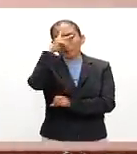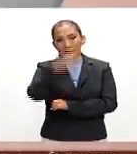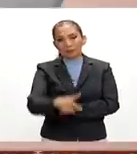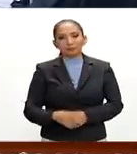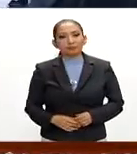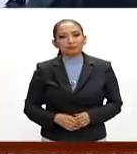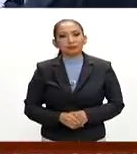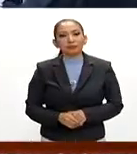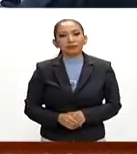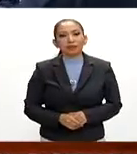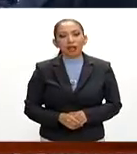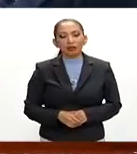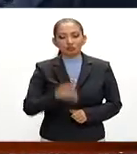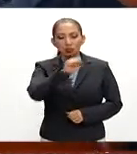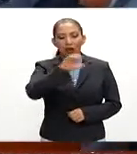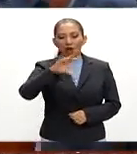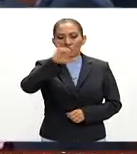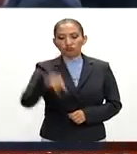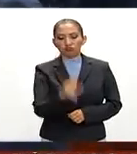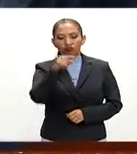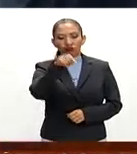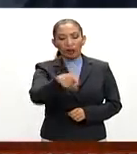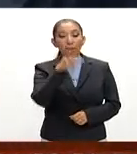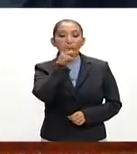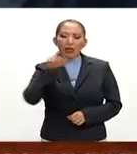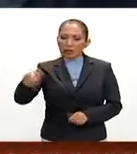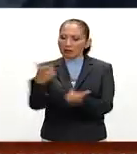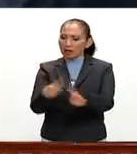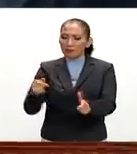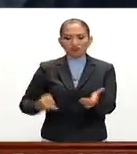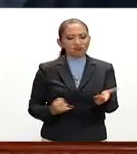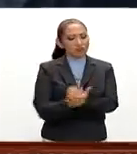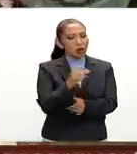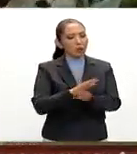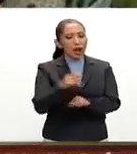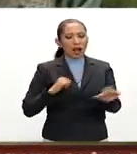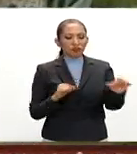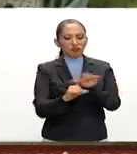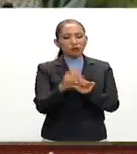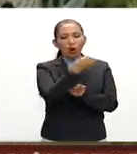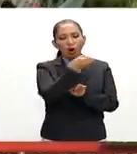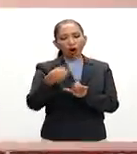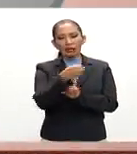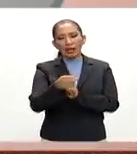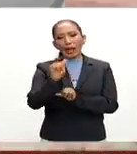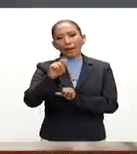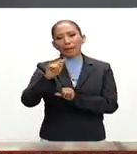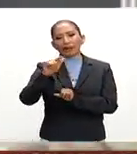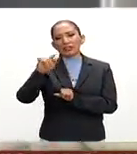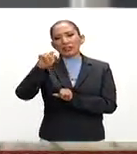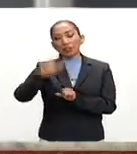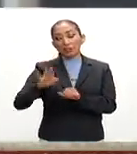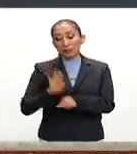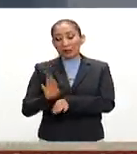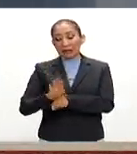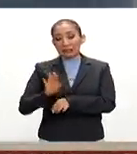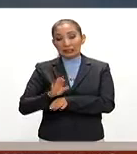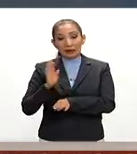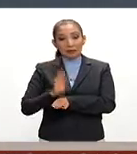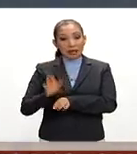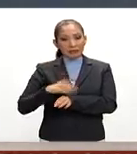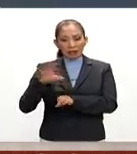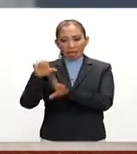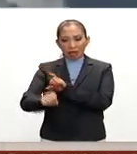la Suprema Corte determina que los padres son libres de elegir orden de los apellidos en Brasil la policía